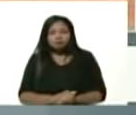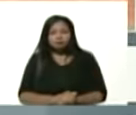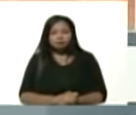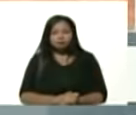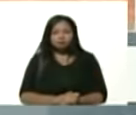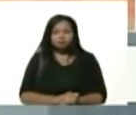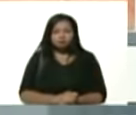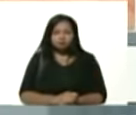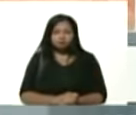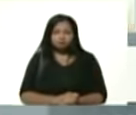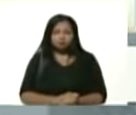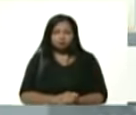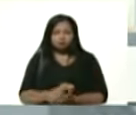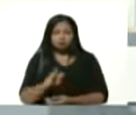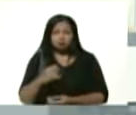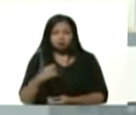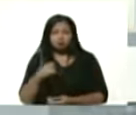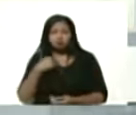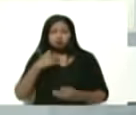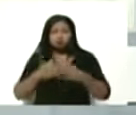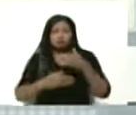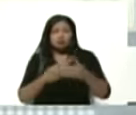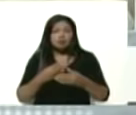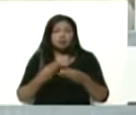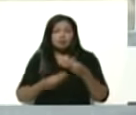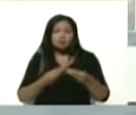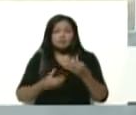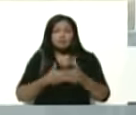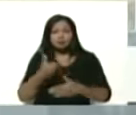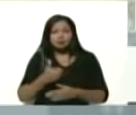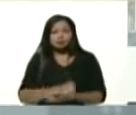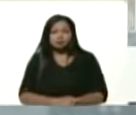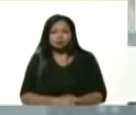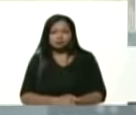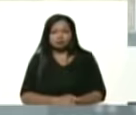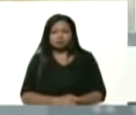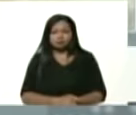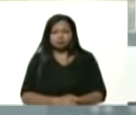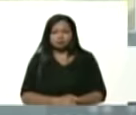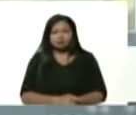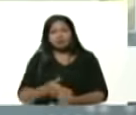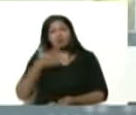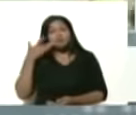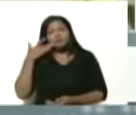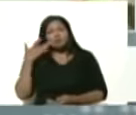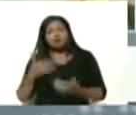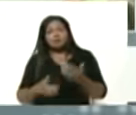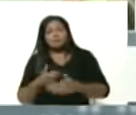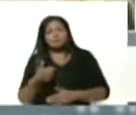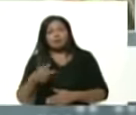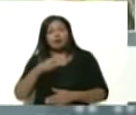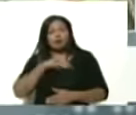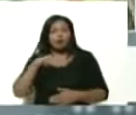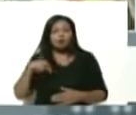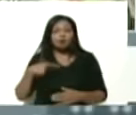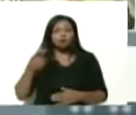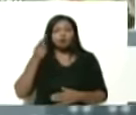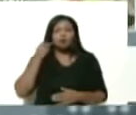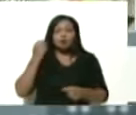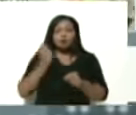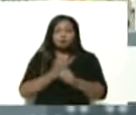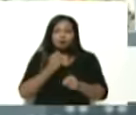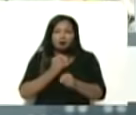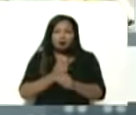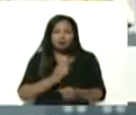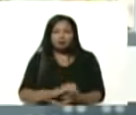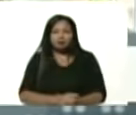cada vez creo más cada vez admiro más a nuestra mujer trabajadora